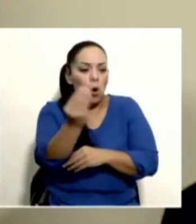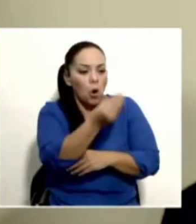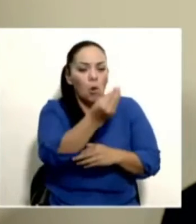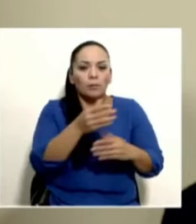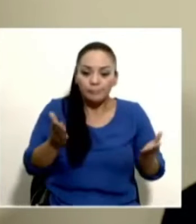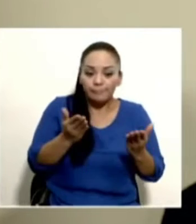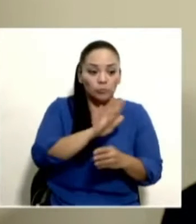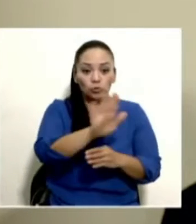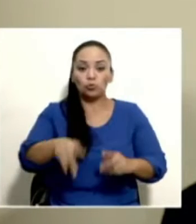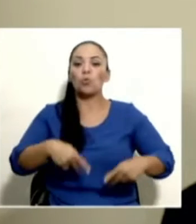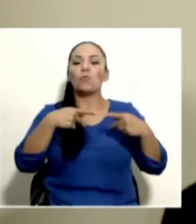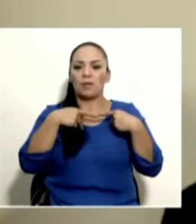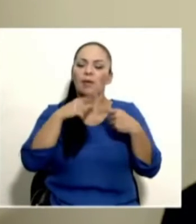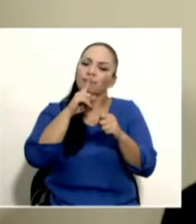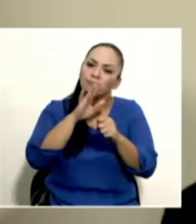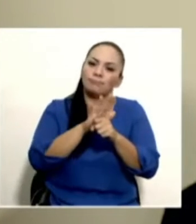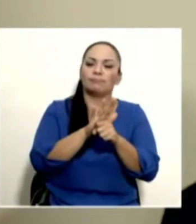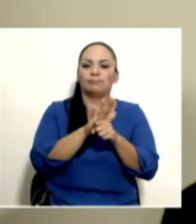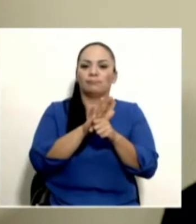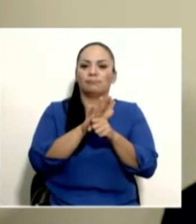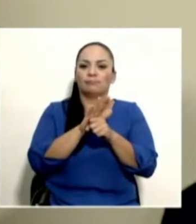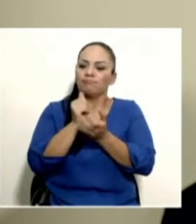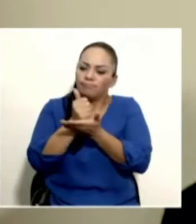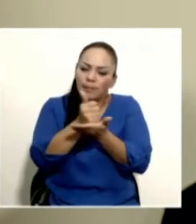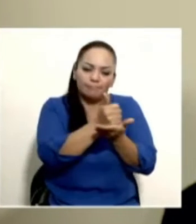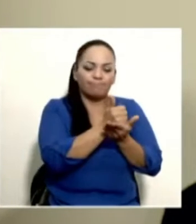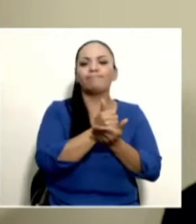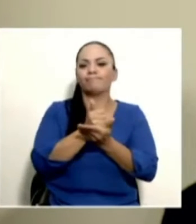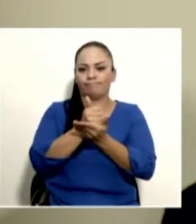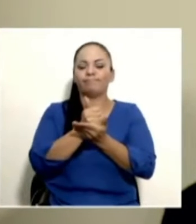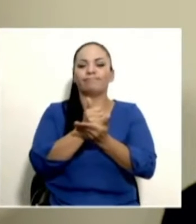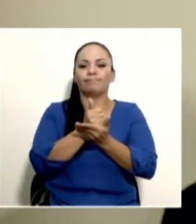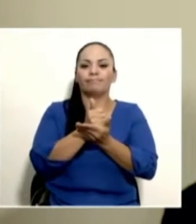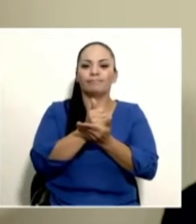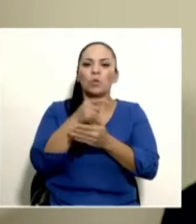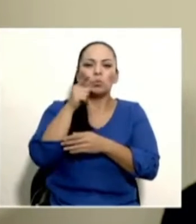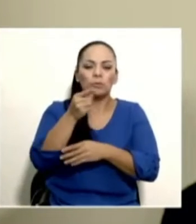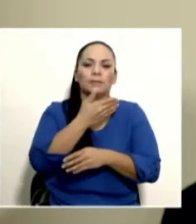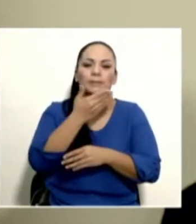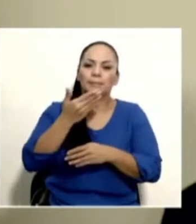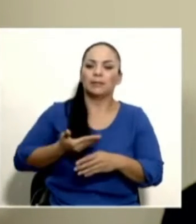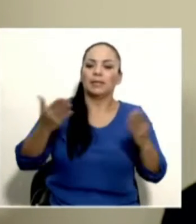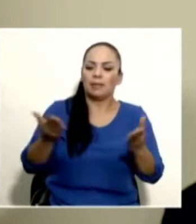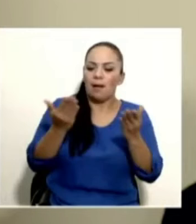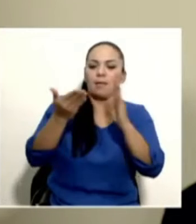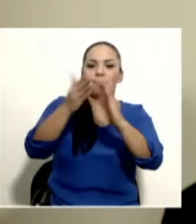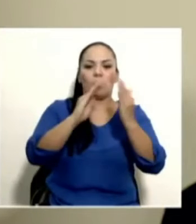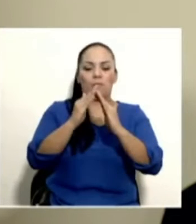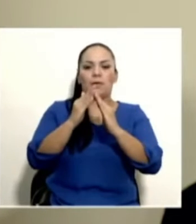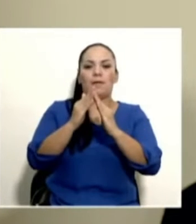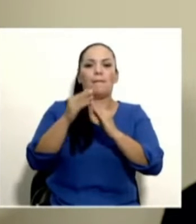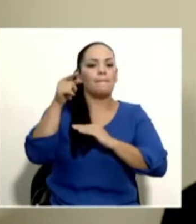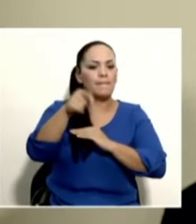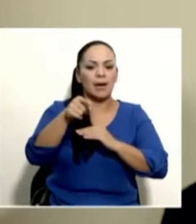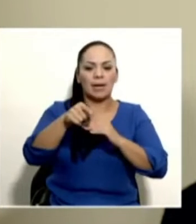su vida por una causa noble. Aliente al pueblo a que salga de